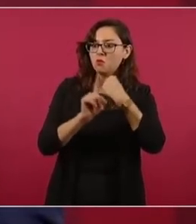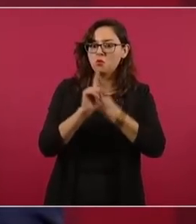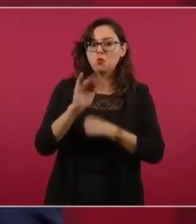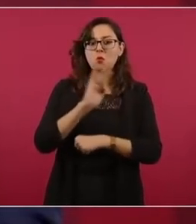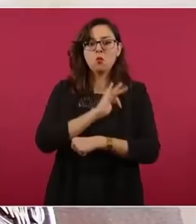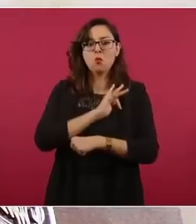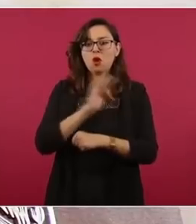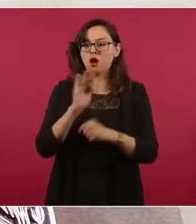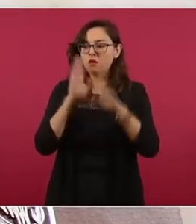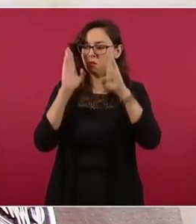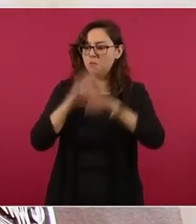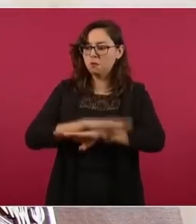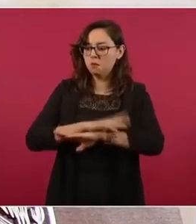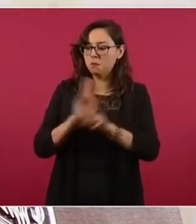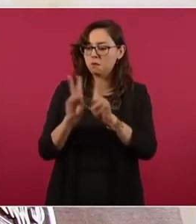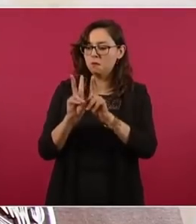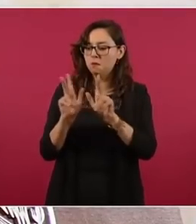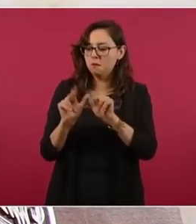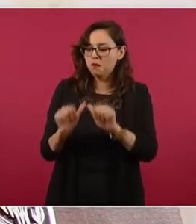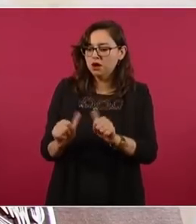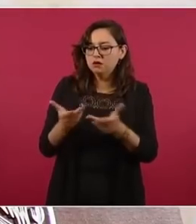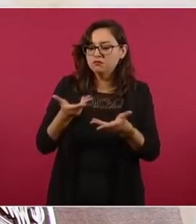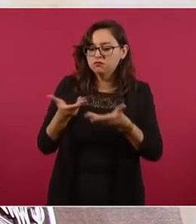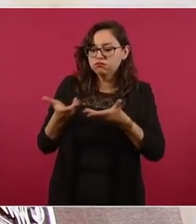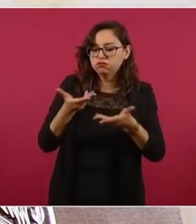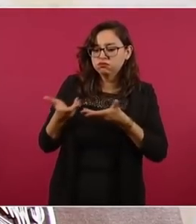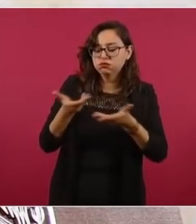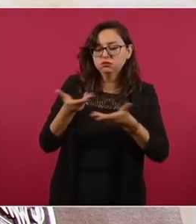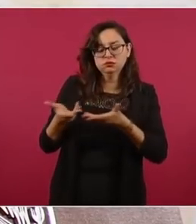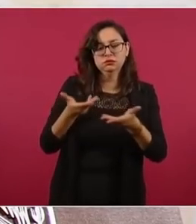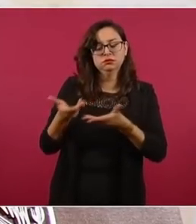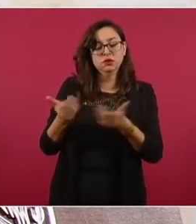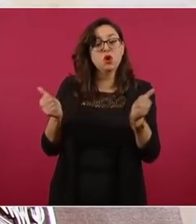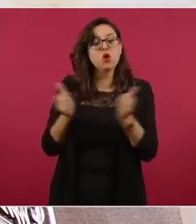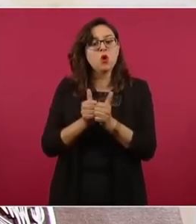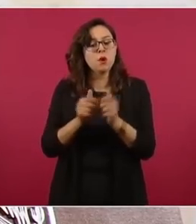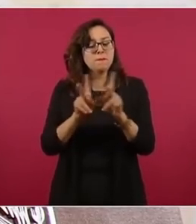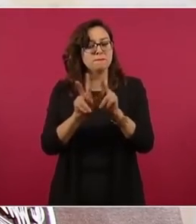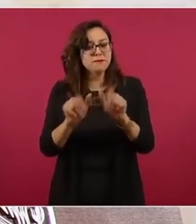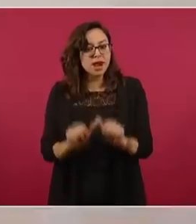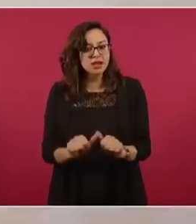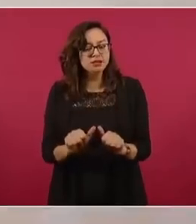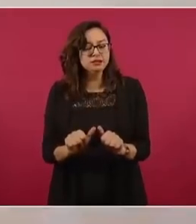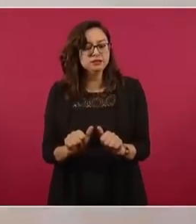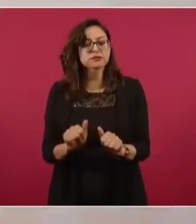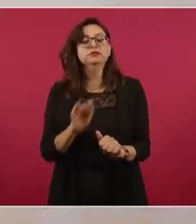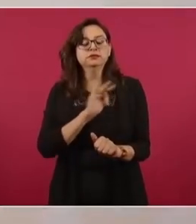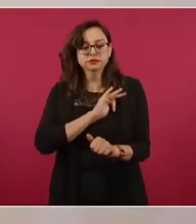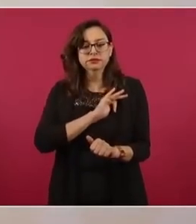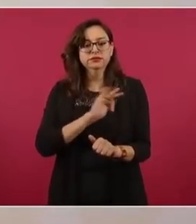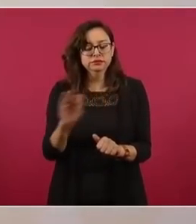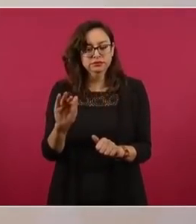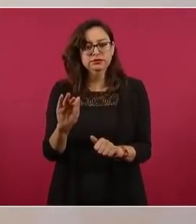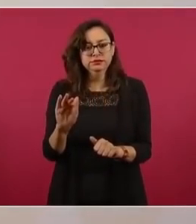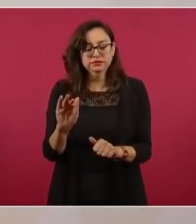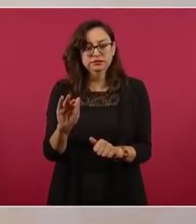solución pacífica de las controversias. ¿Por qué no